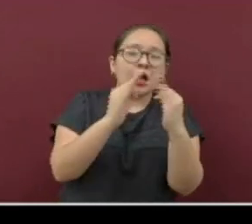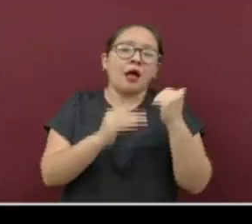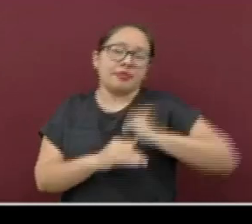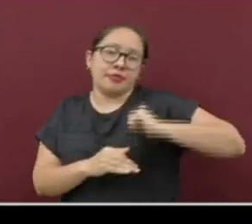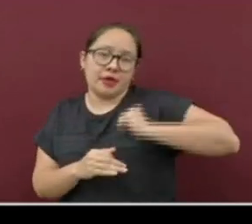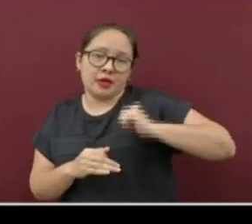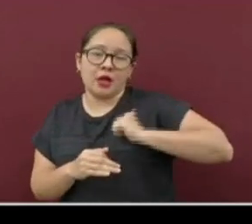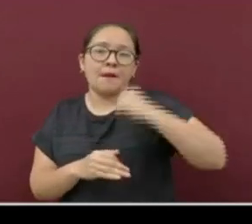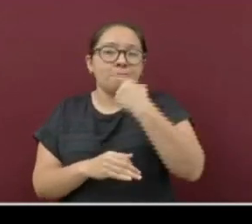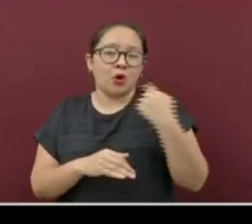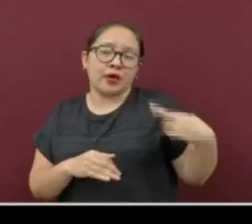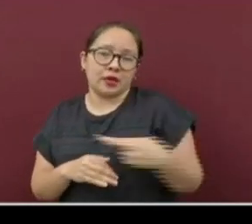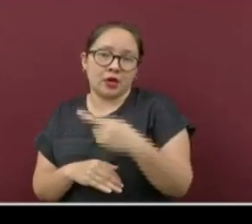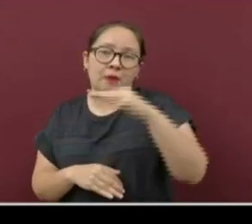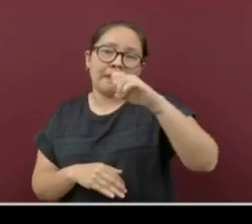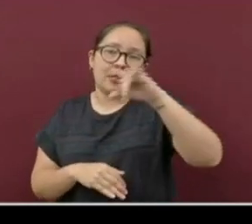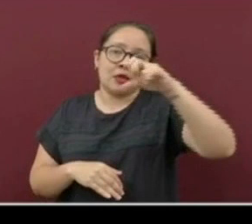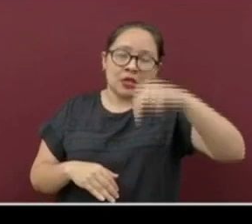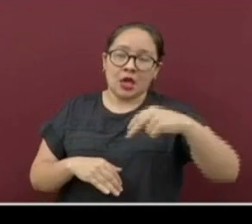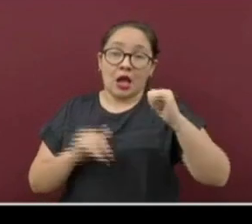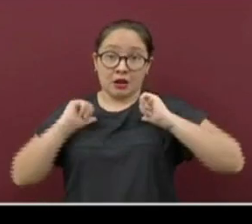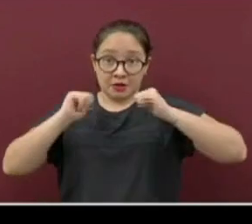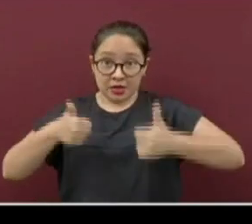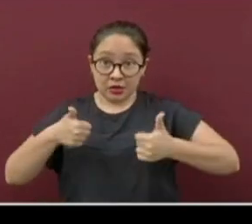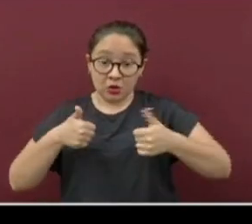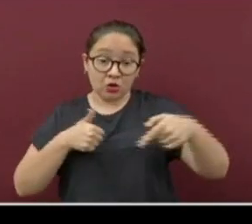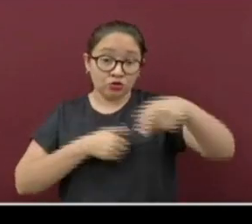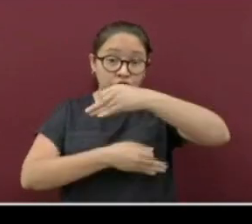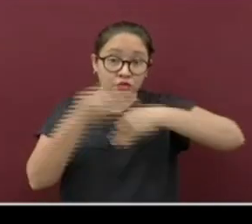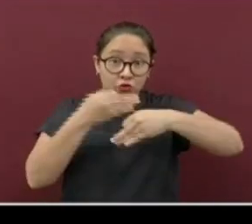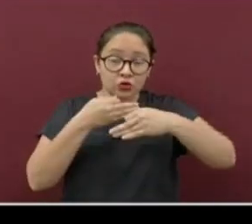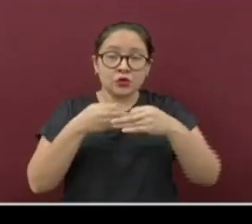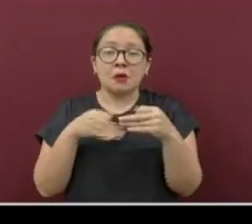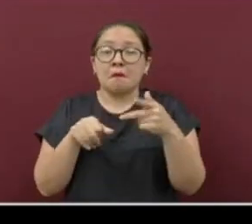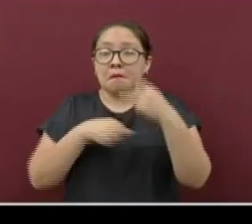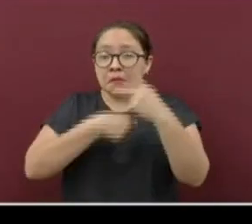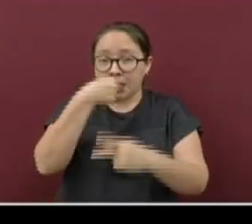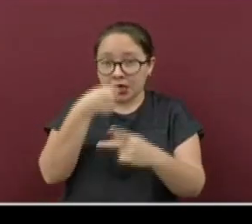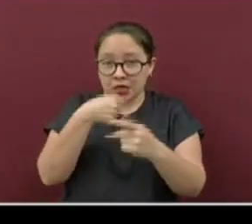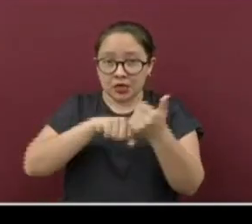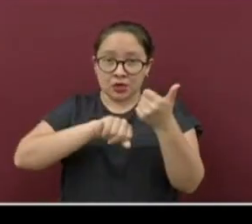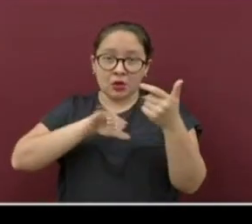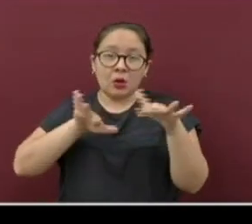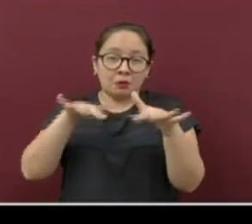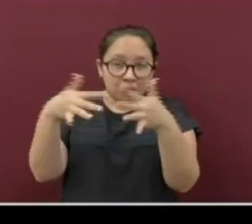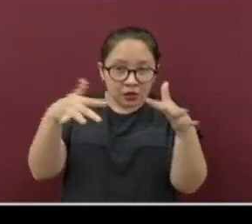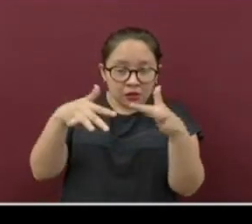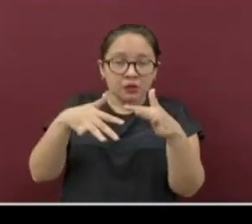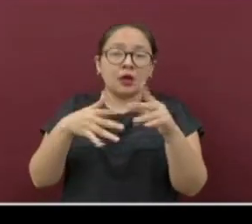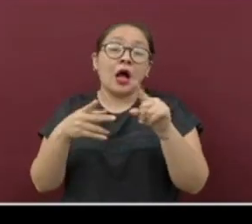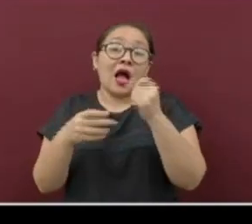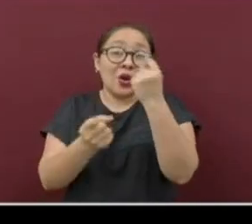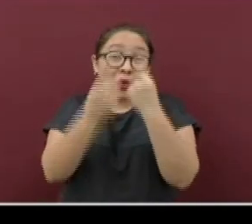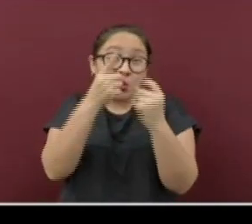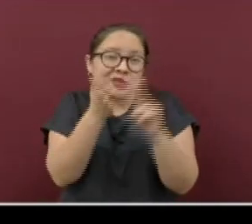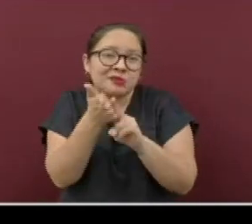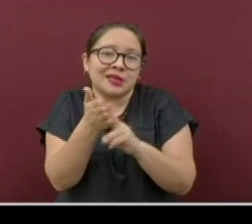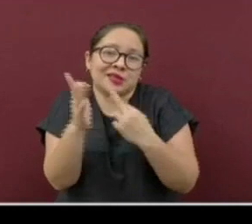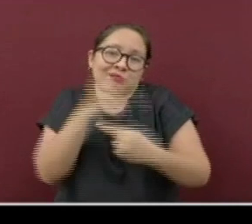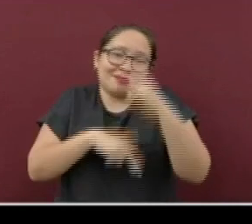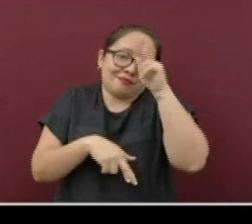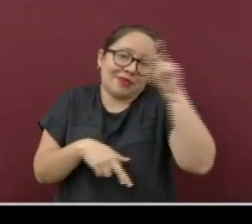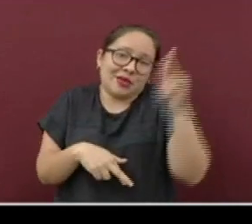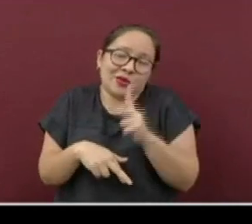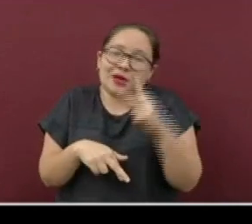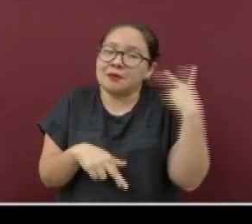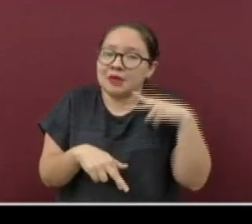Alvarado a ser totalmente de riesgo medio, luego de que algunos municipios de esta zona estuvieran en verde y Veracruz se